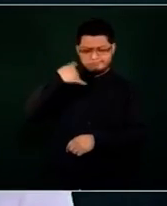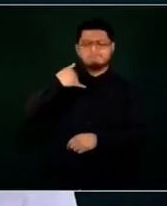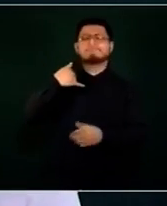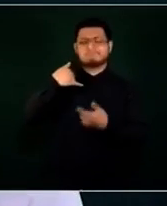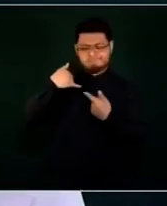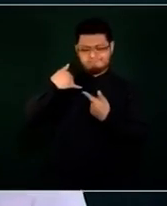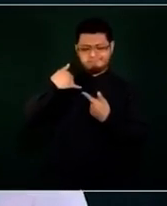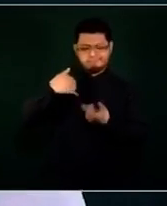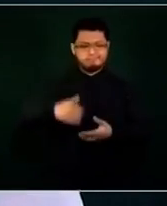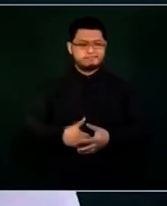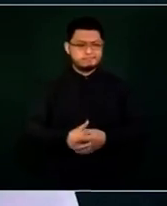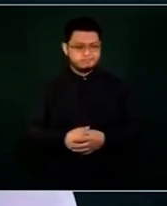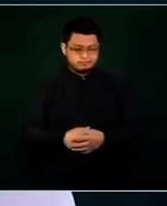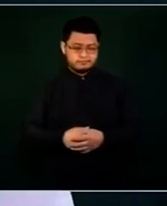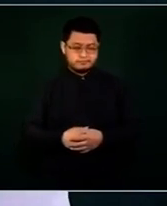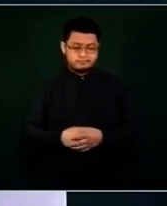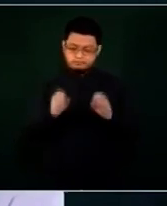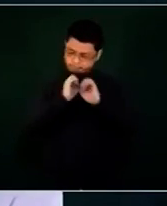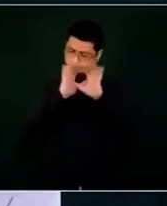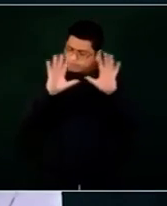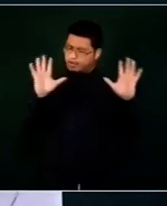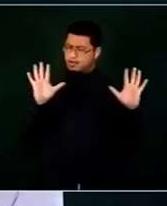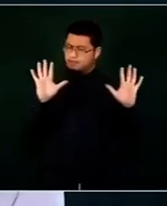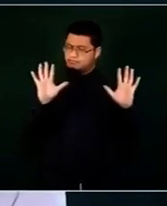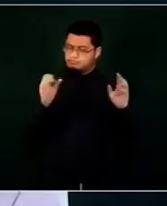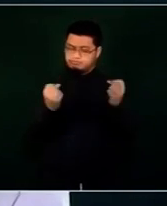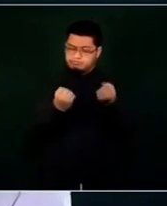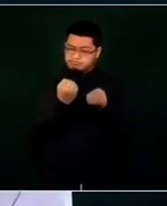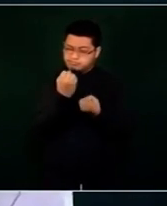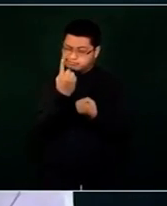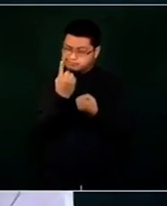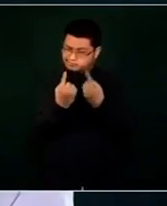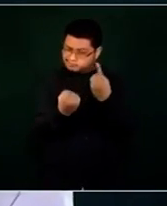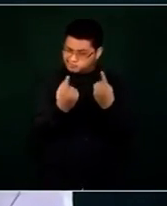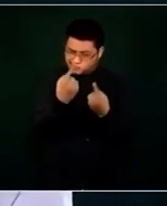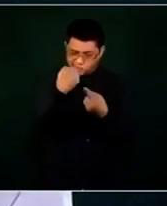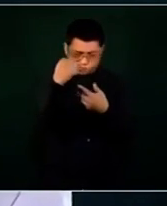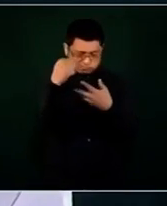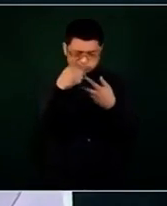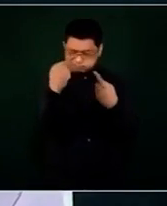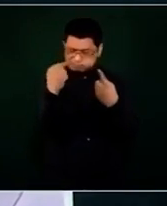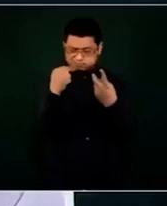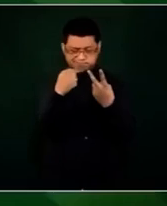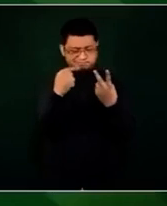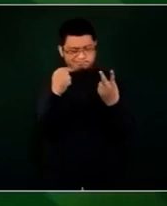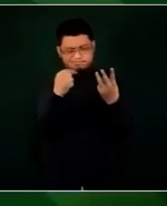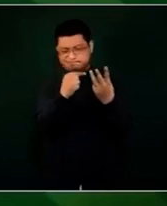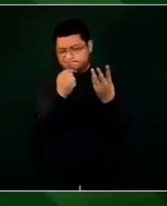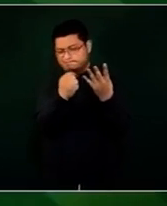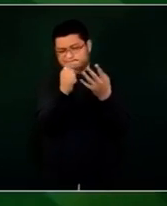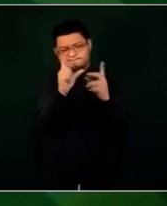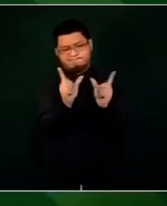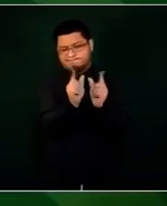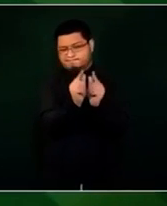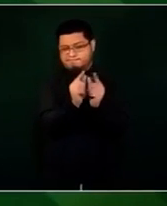algunos casos que se lamentan